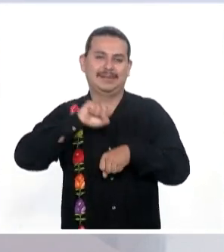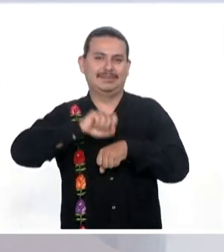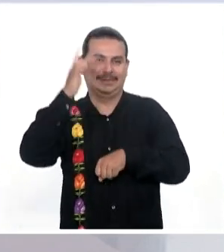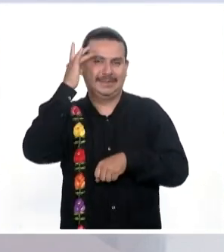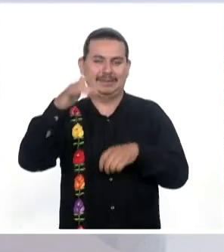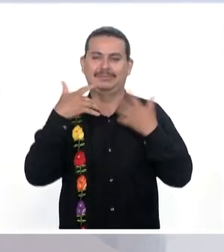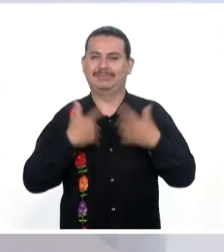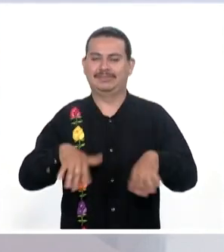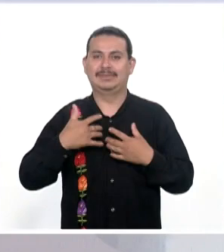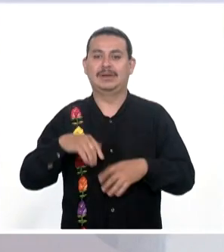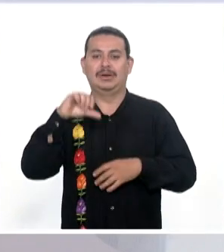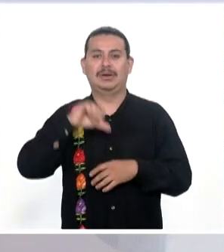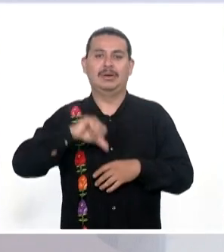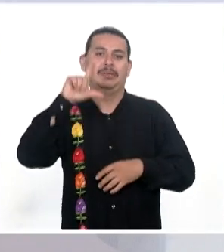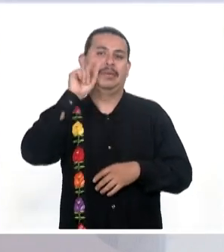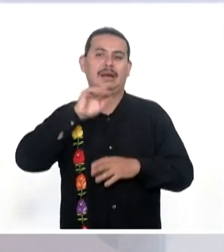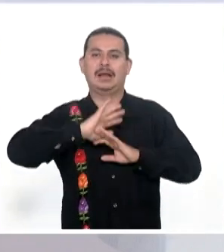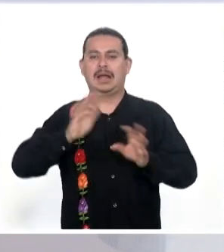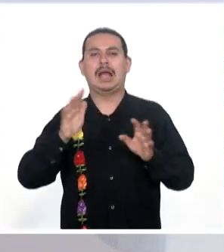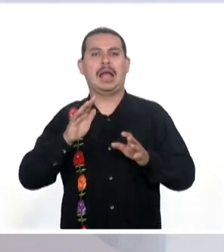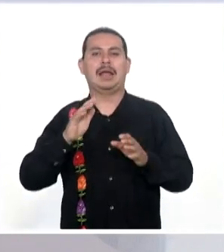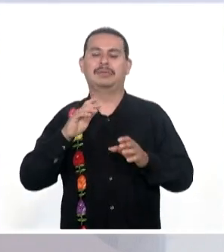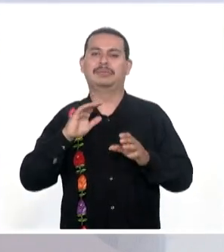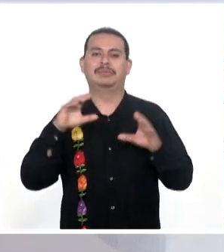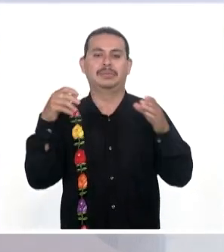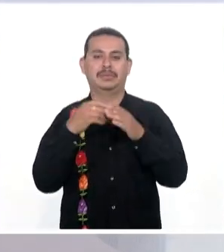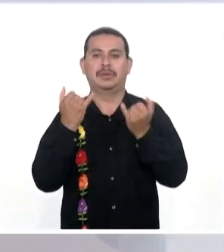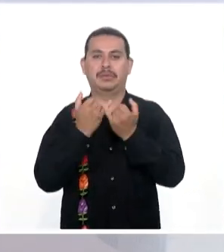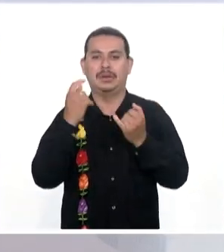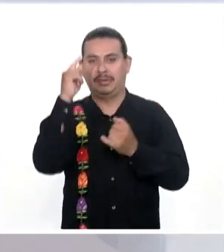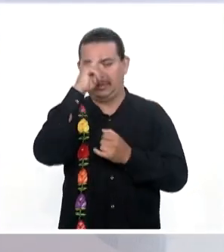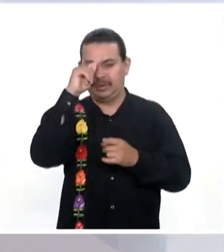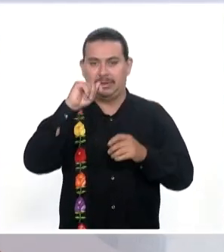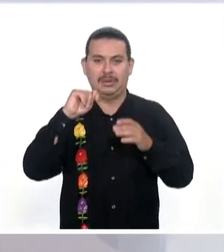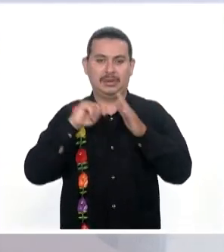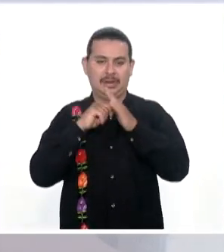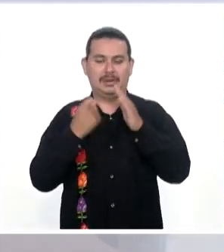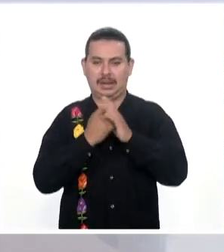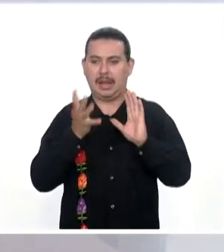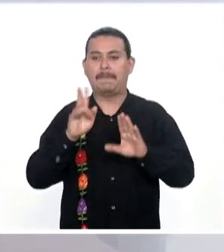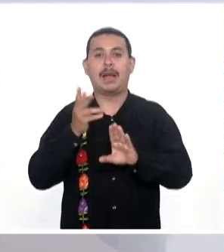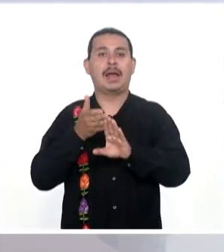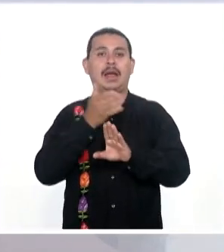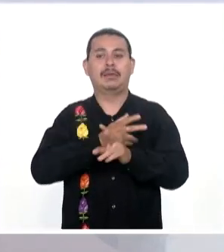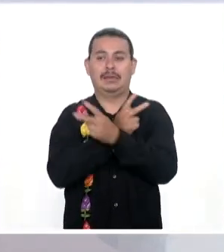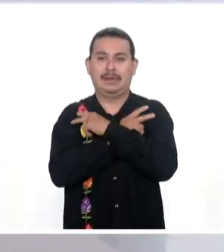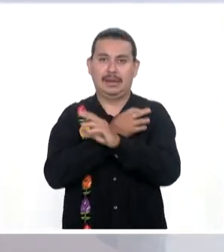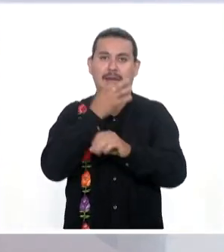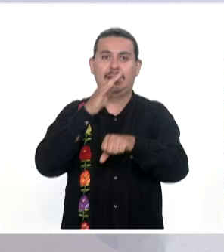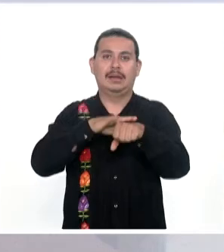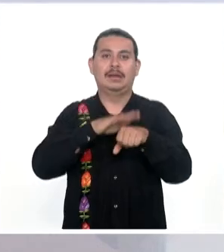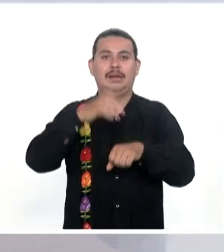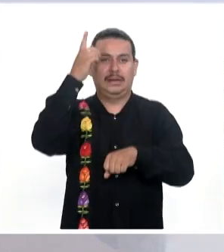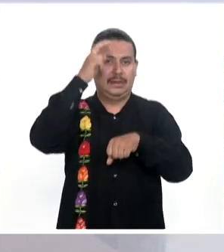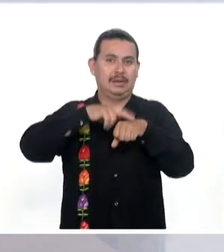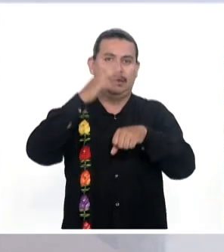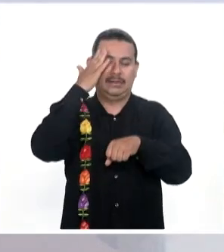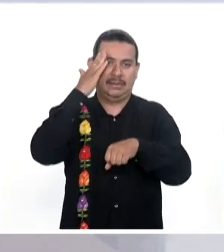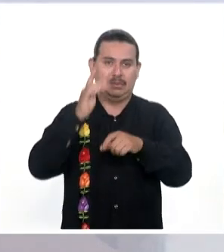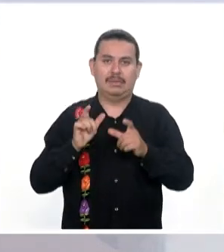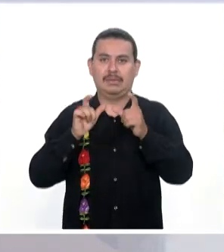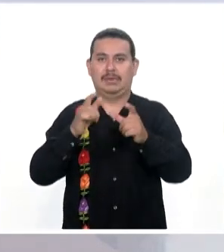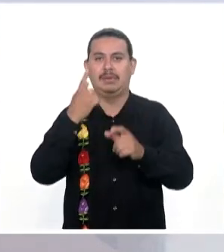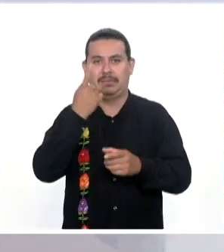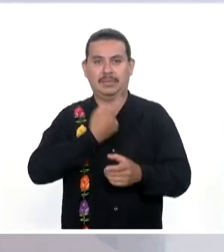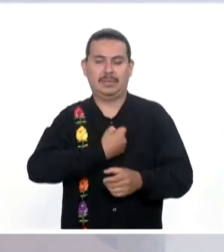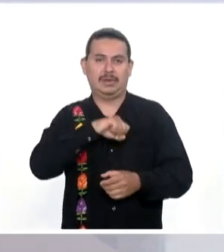mañana Se suspenden Las clases Por la Junta De Consejo Técnico Pero previo A estas vacaciones La Dirección De Regulación Y